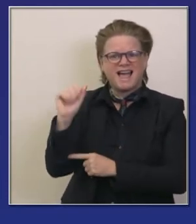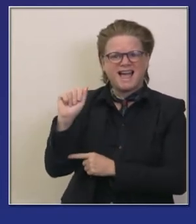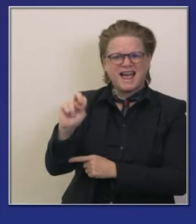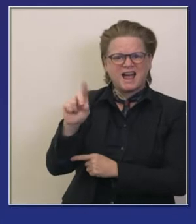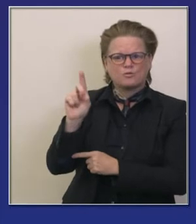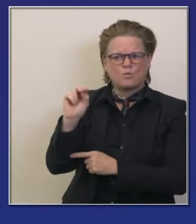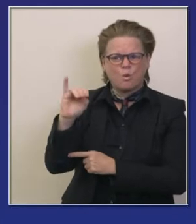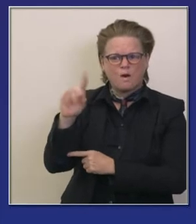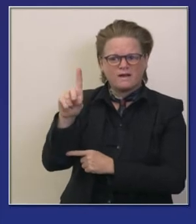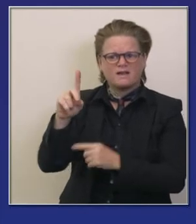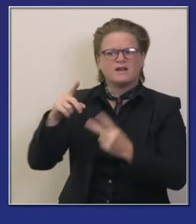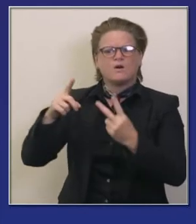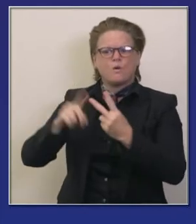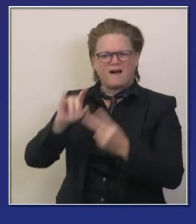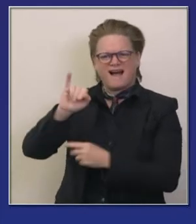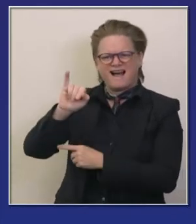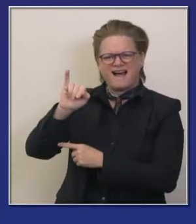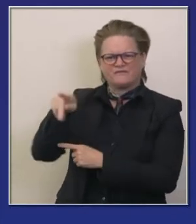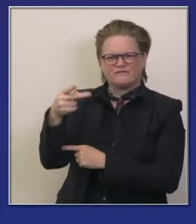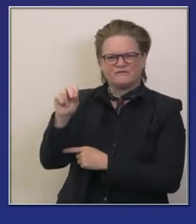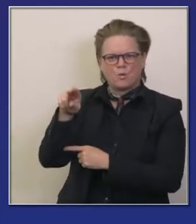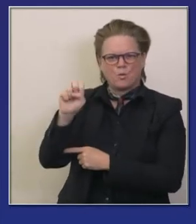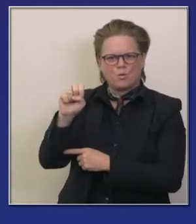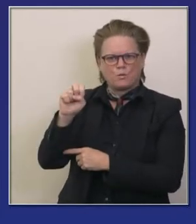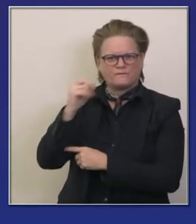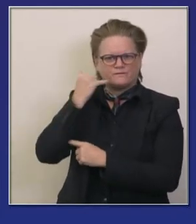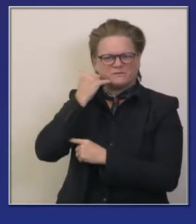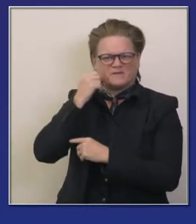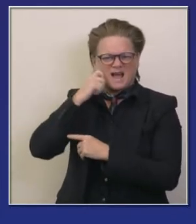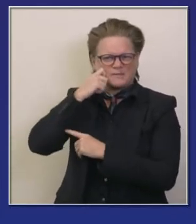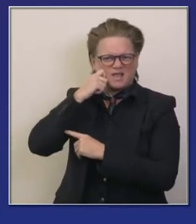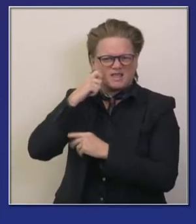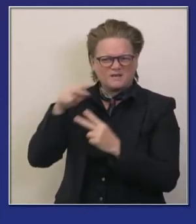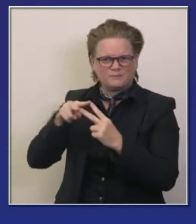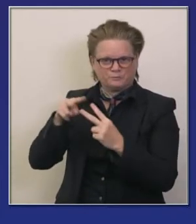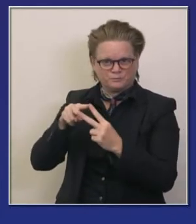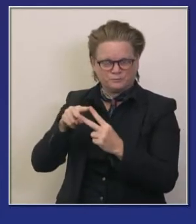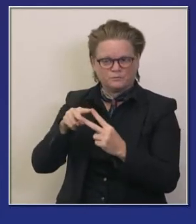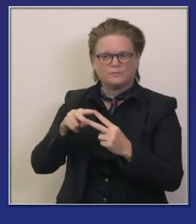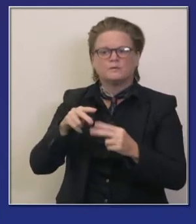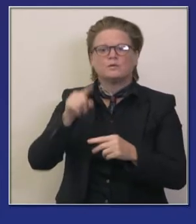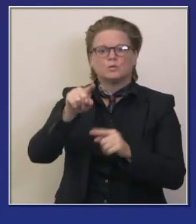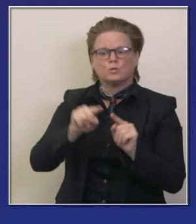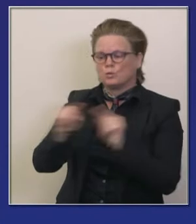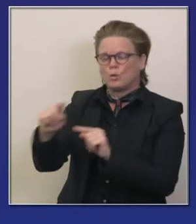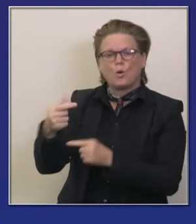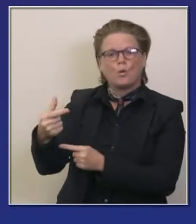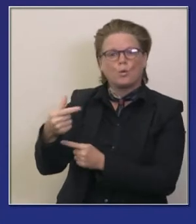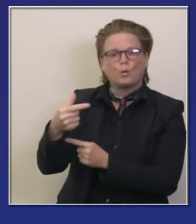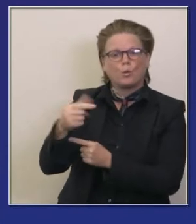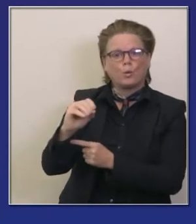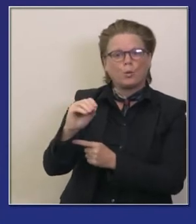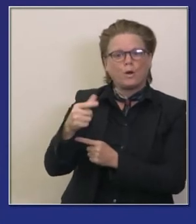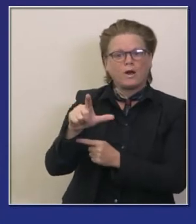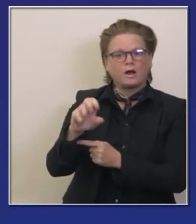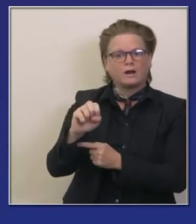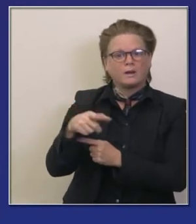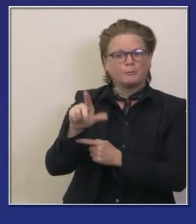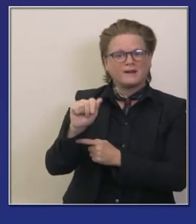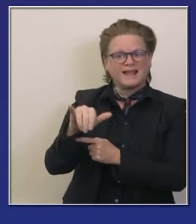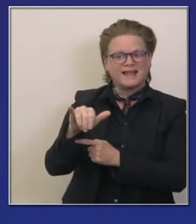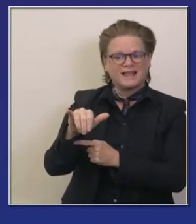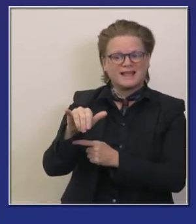plataforma de google android requiere que descargue california notify de la tienda google play abre la